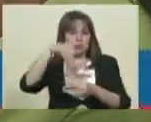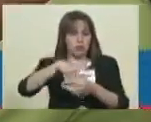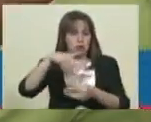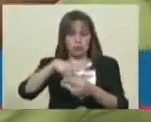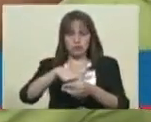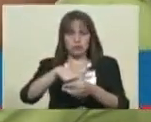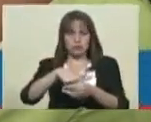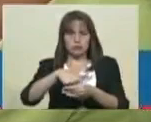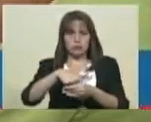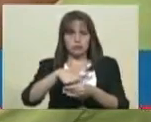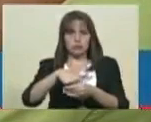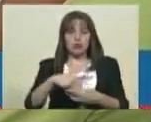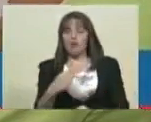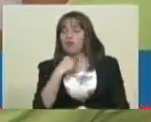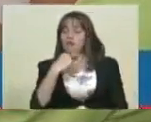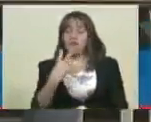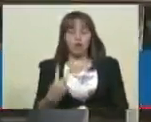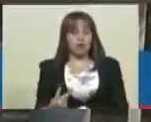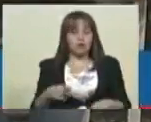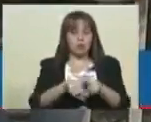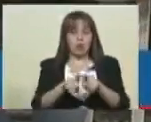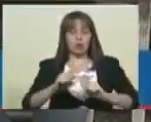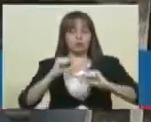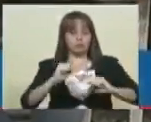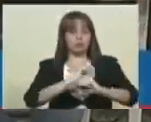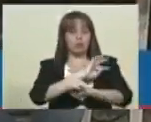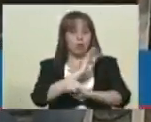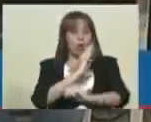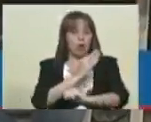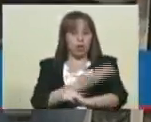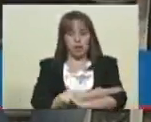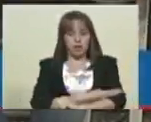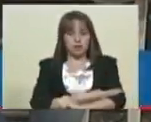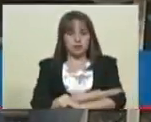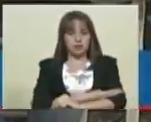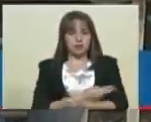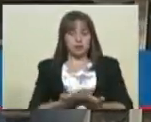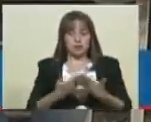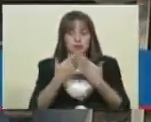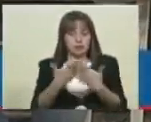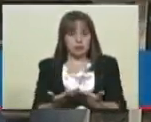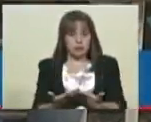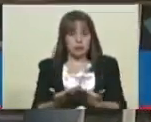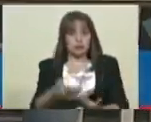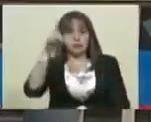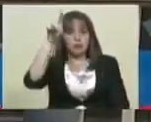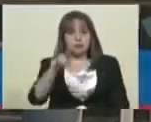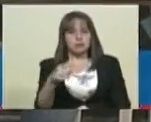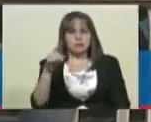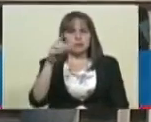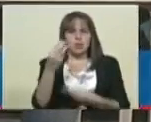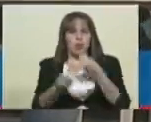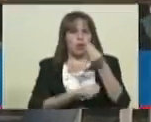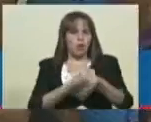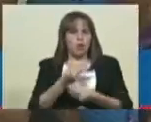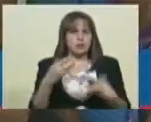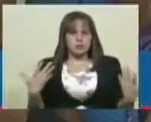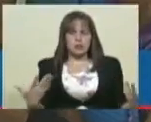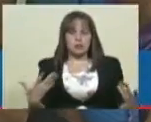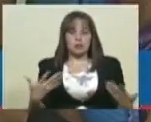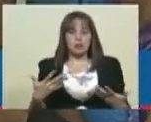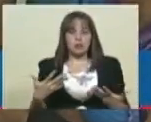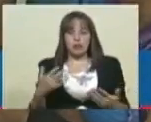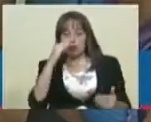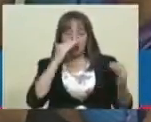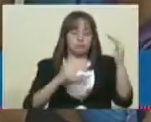sufragio, tener su voz, tener su soberanía ejercida, garantizar, garantizar a la vez garantizamos el alto